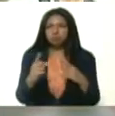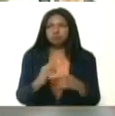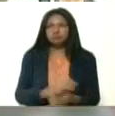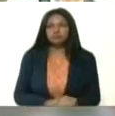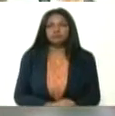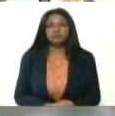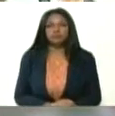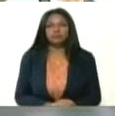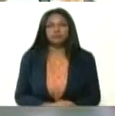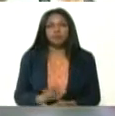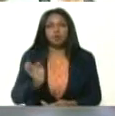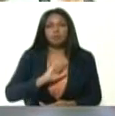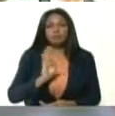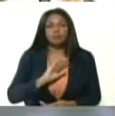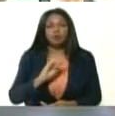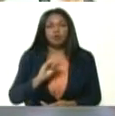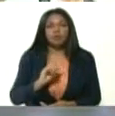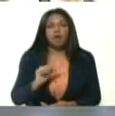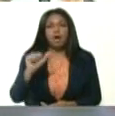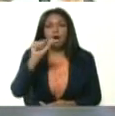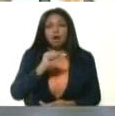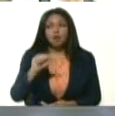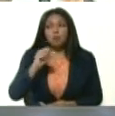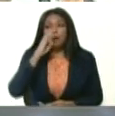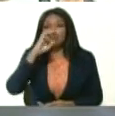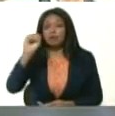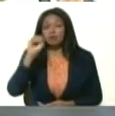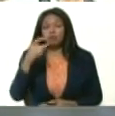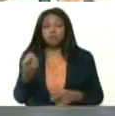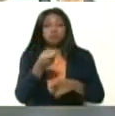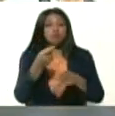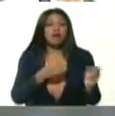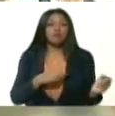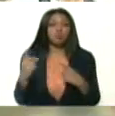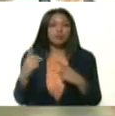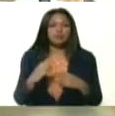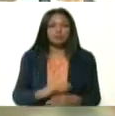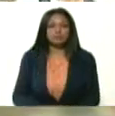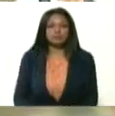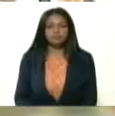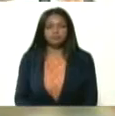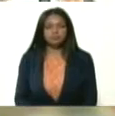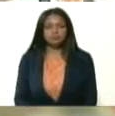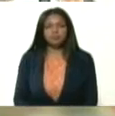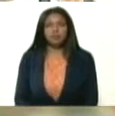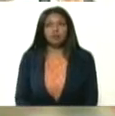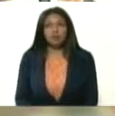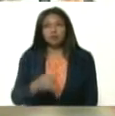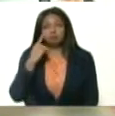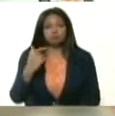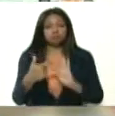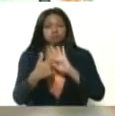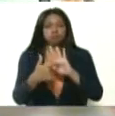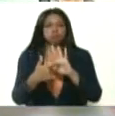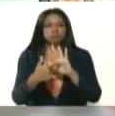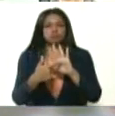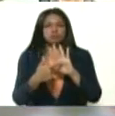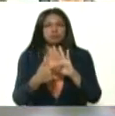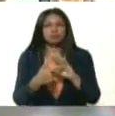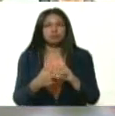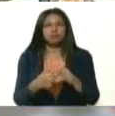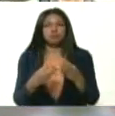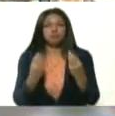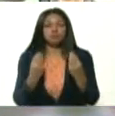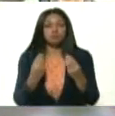Atención, en mi cuenta, arroba Nicolás Maduro. Voy a retuitearlo en este momento. Aquí tiene varios